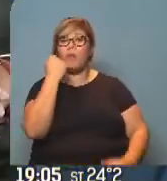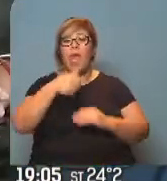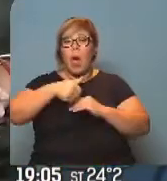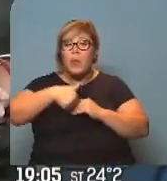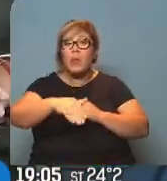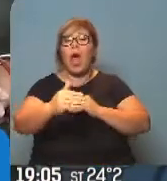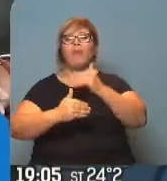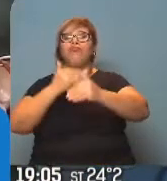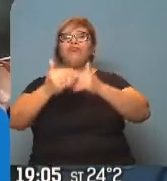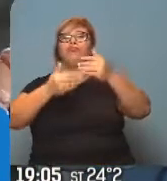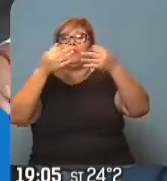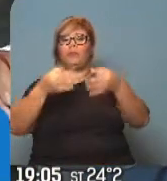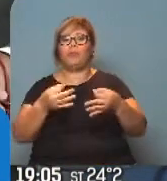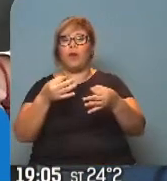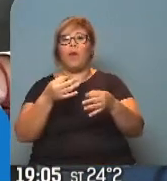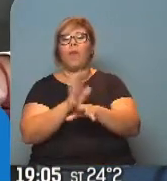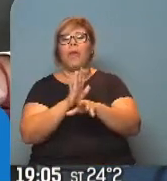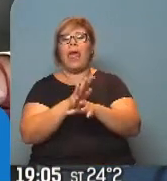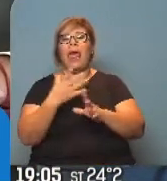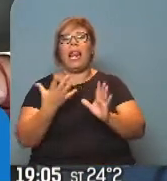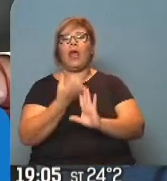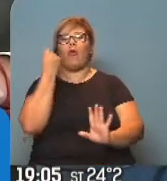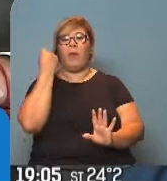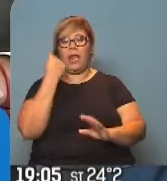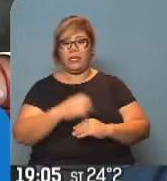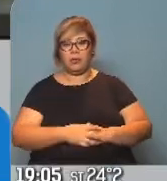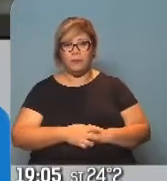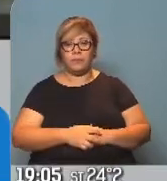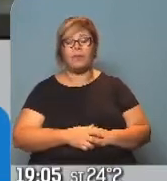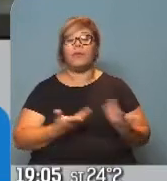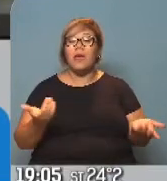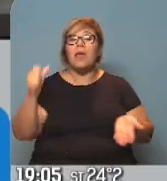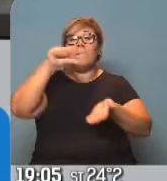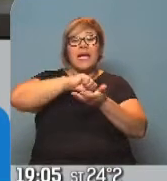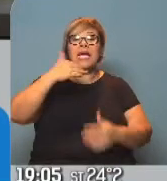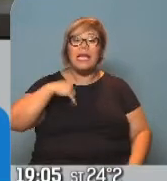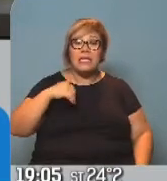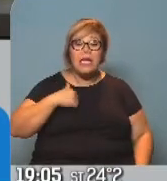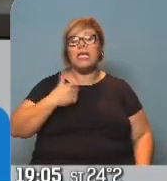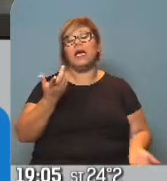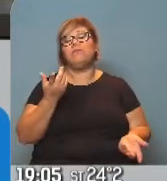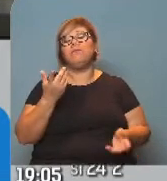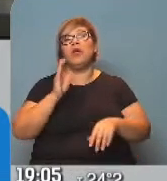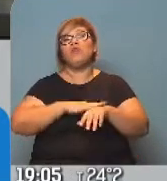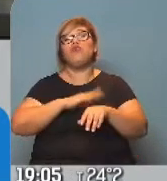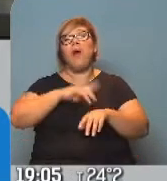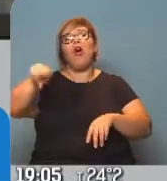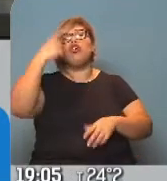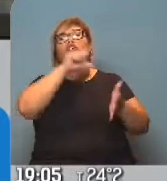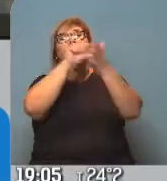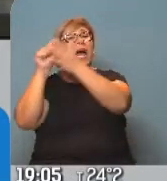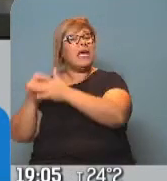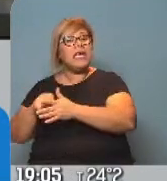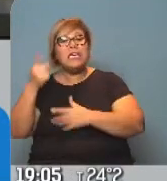Tuvimos unos días, tuvimos dos días feriados en Argentina, algunos movimientos externos, no encontramos todavía